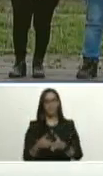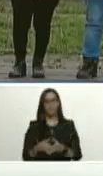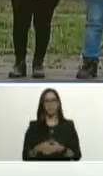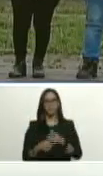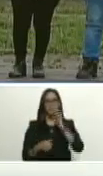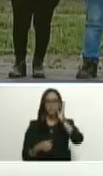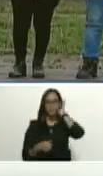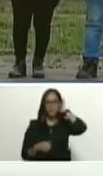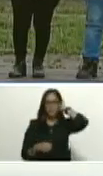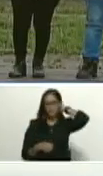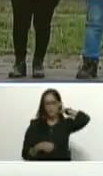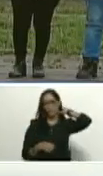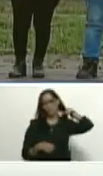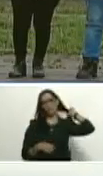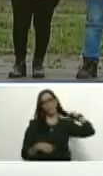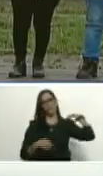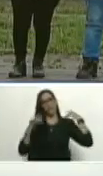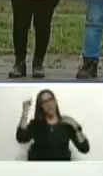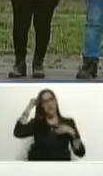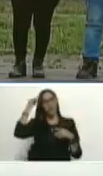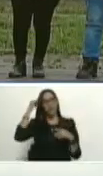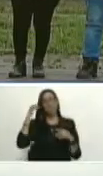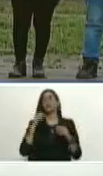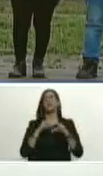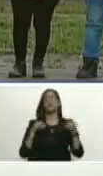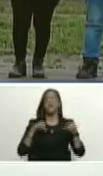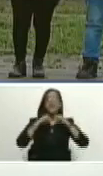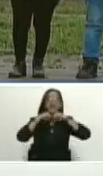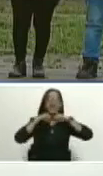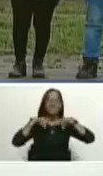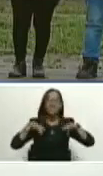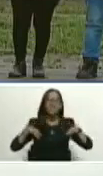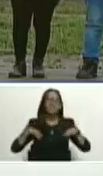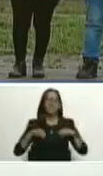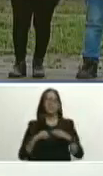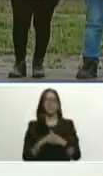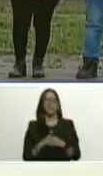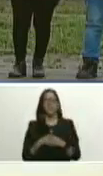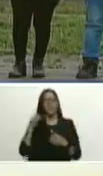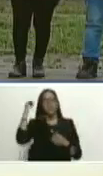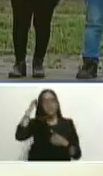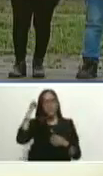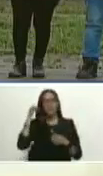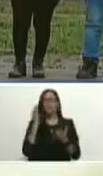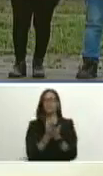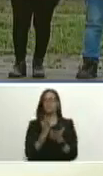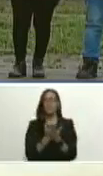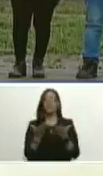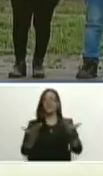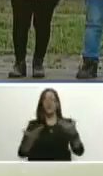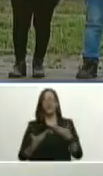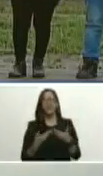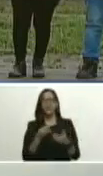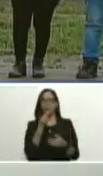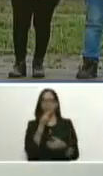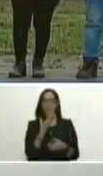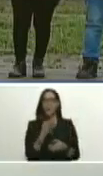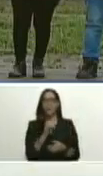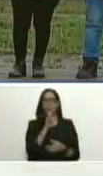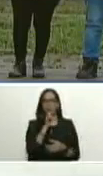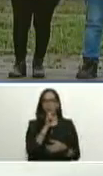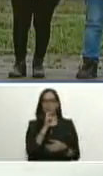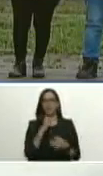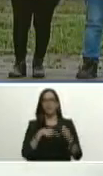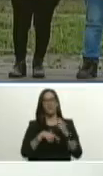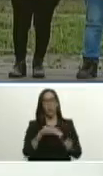Yaracuy tierra bendita tierra bendecida de Yaracuy siempre nos vienen buenas noticias vamos